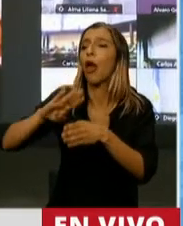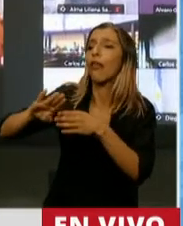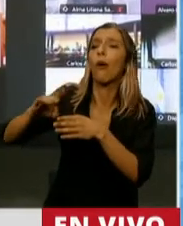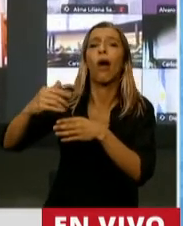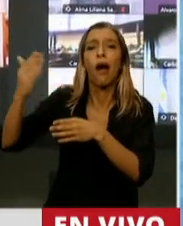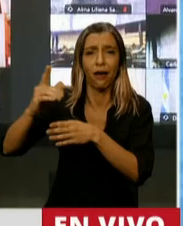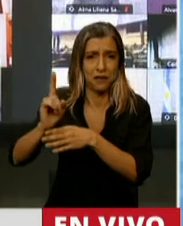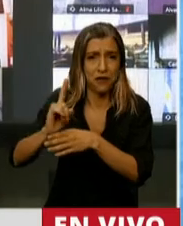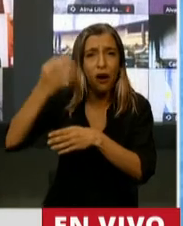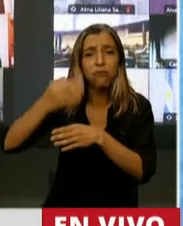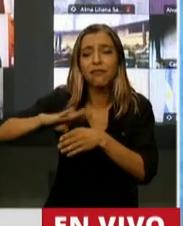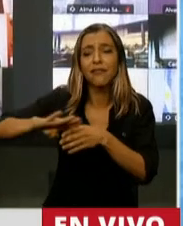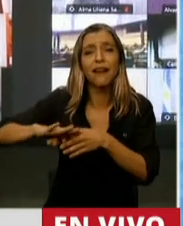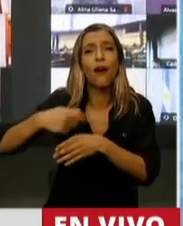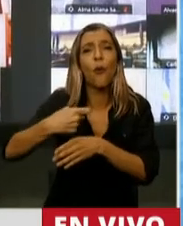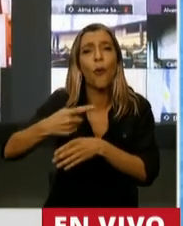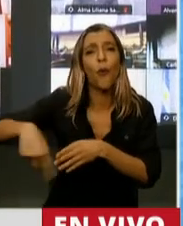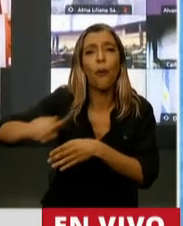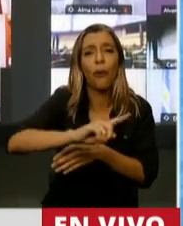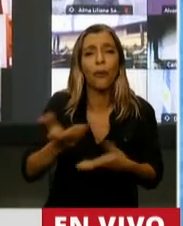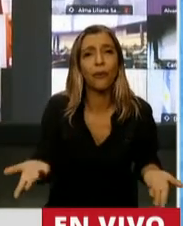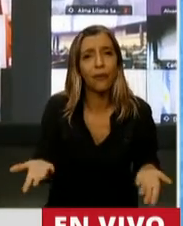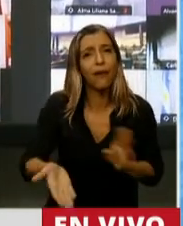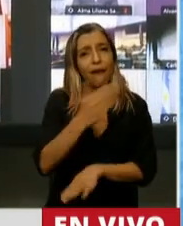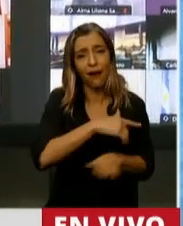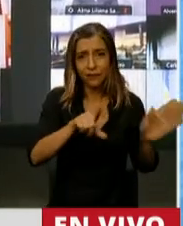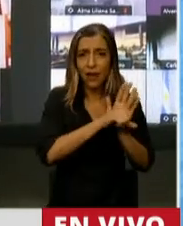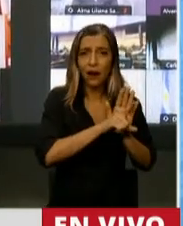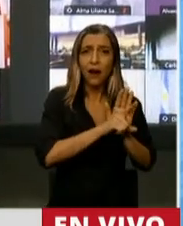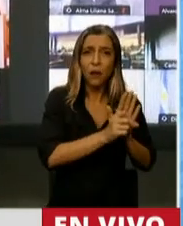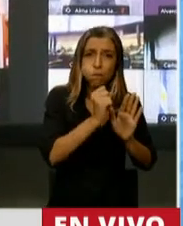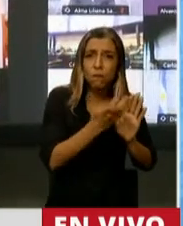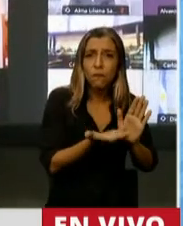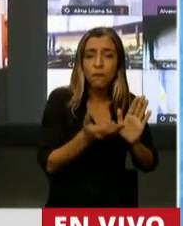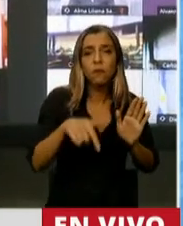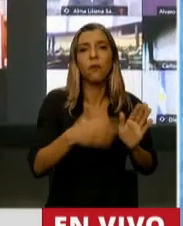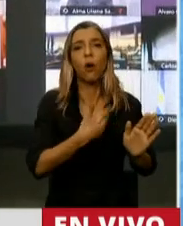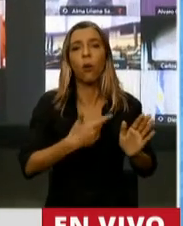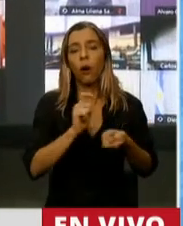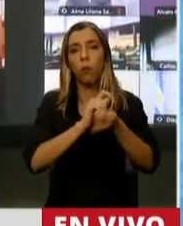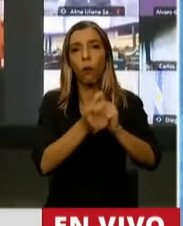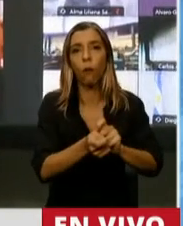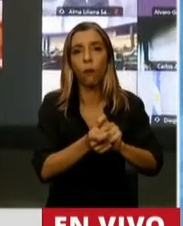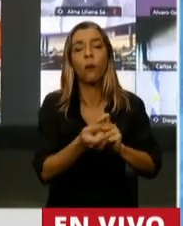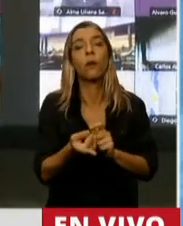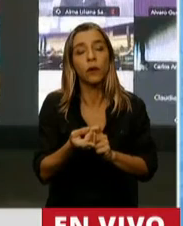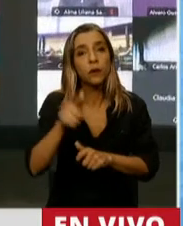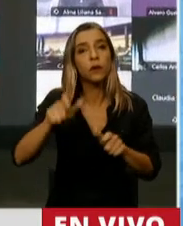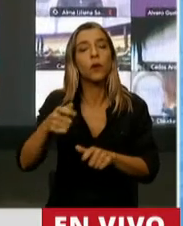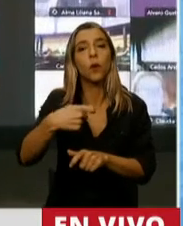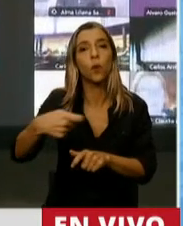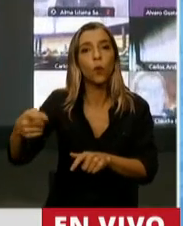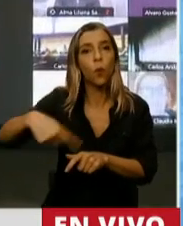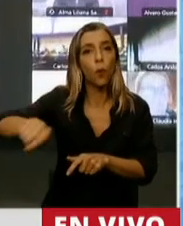Había una ley. Sí, había una ley. Este gobierno la modificó. ¿Y sabe qué? Perdió el